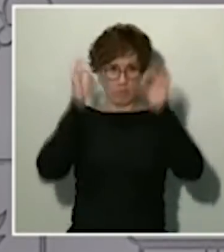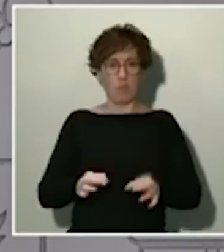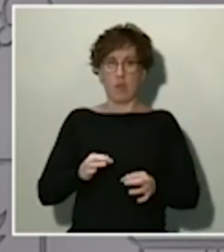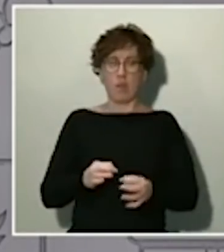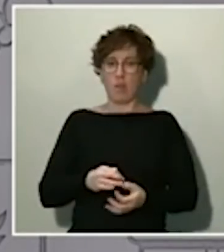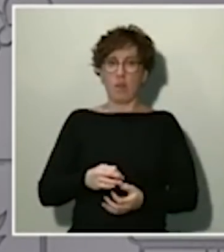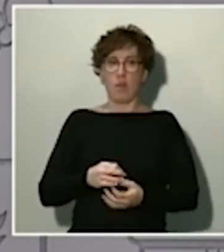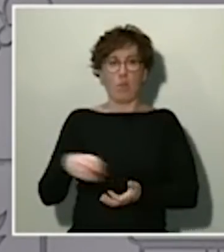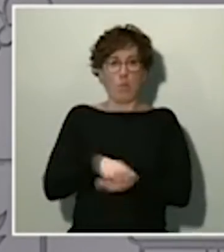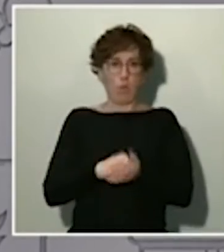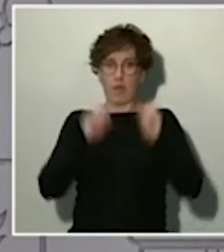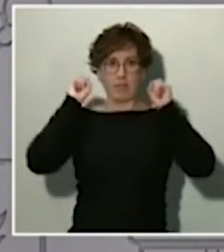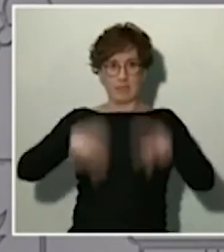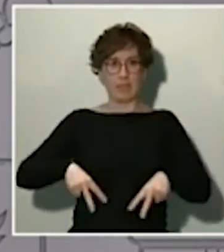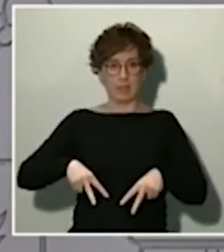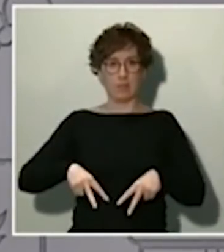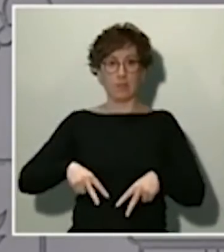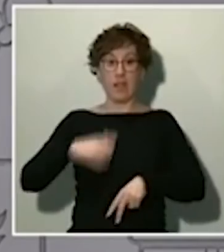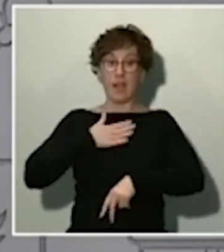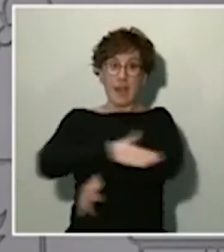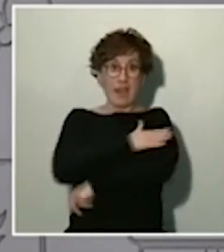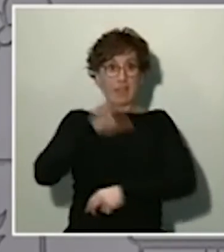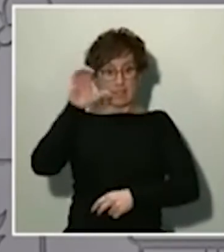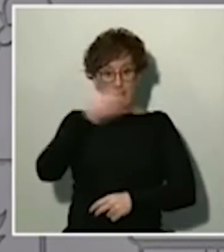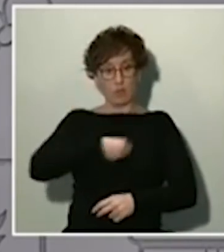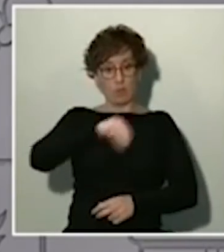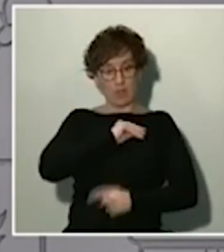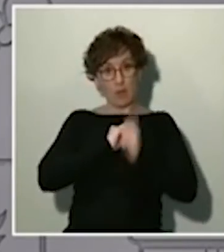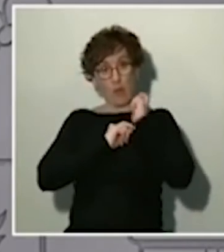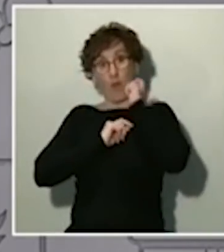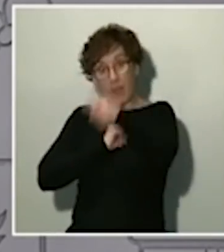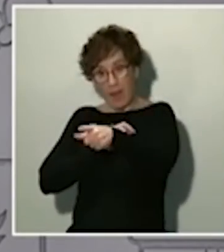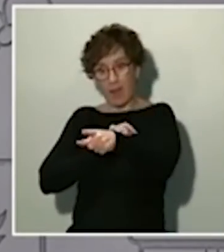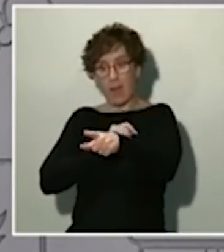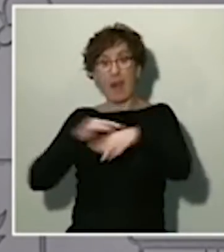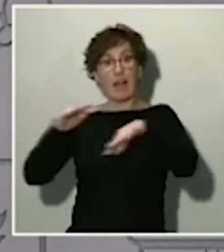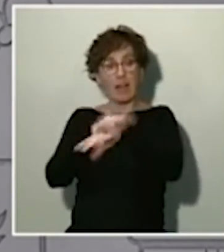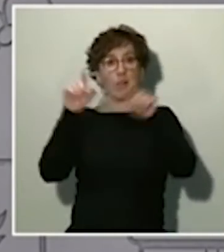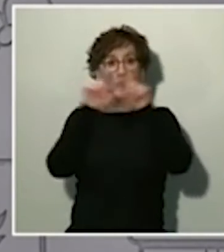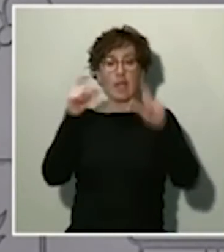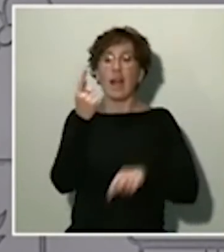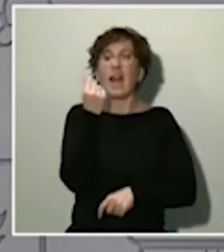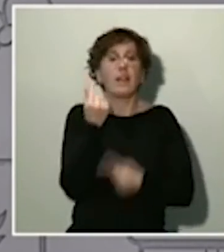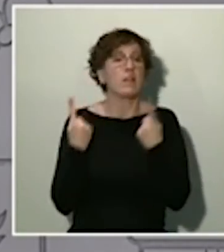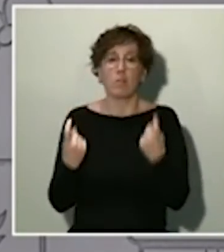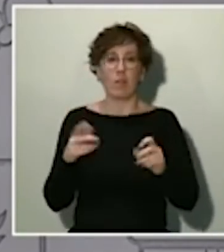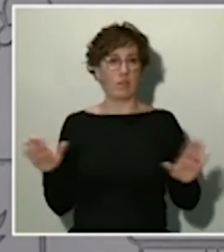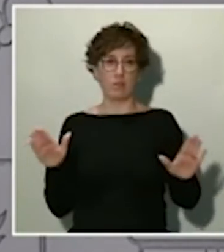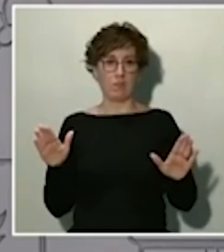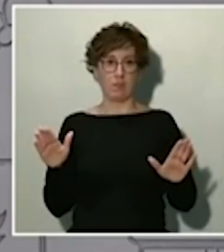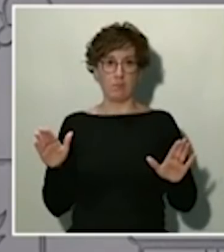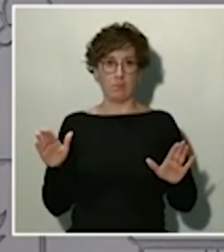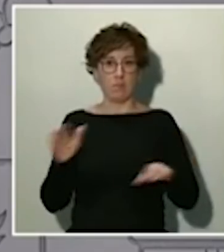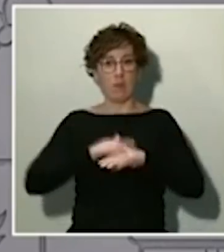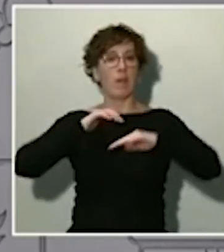va a proporcionar a nuestro tejido empresarial toda la liquidez que necesite, toda, para mantenerse operativo.